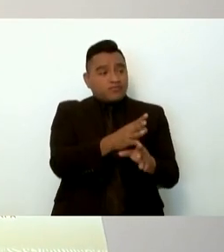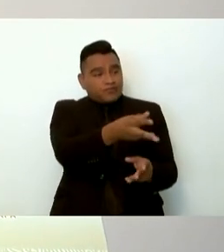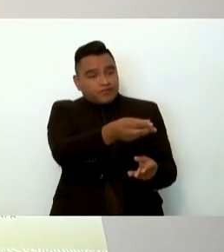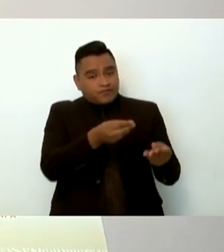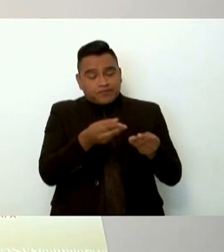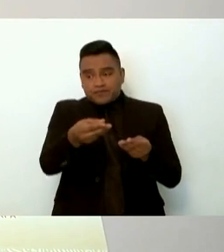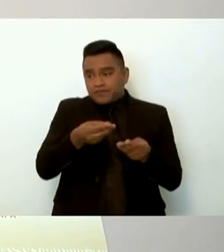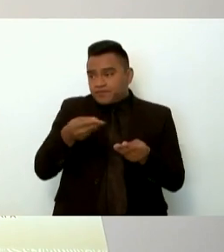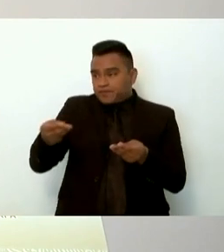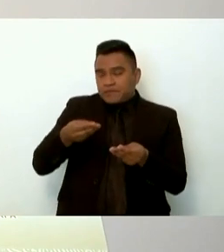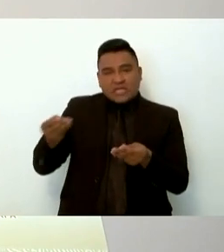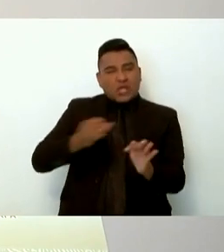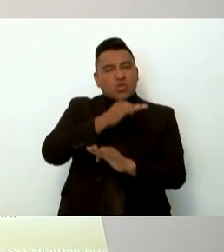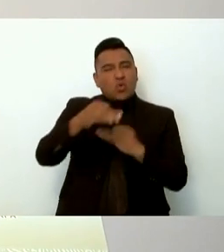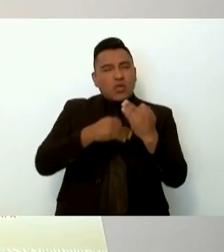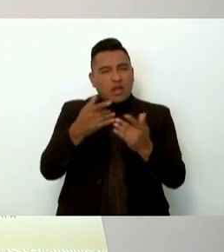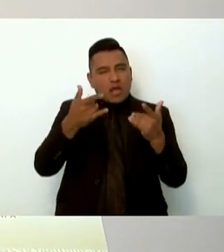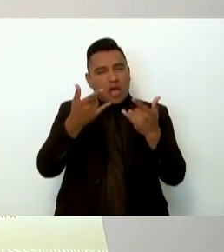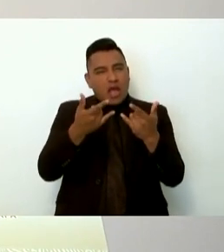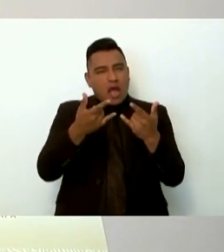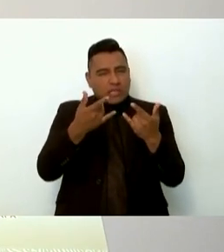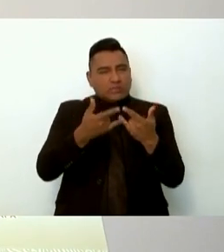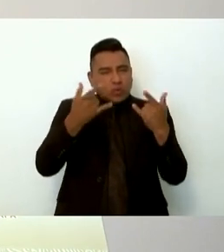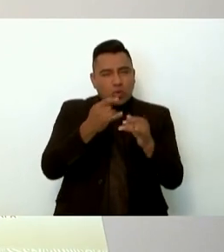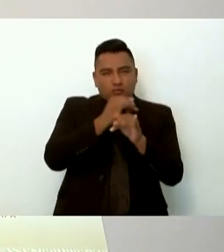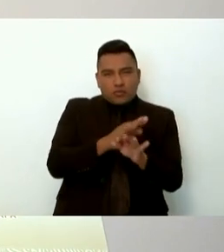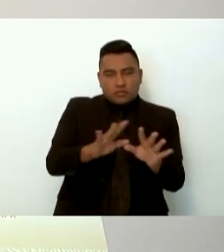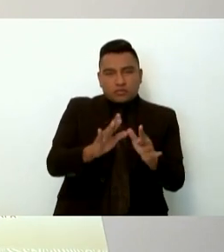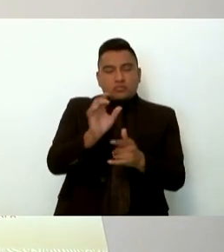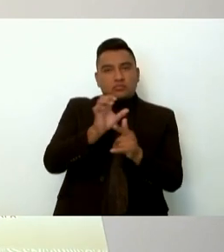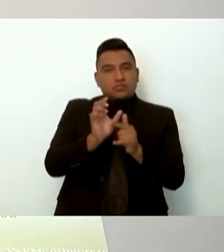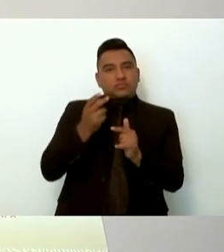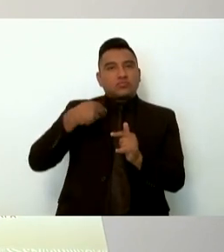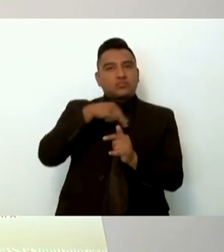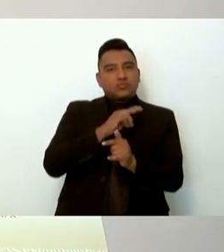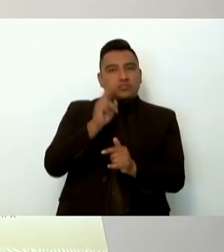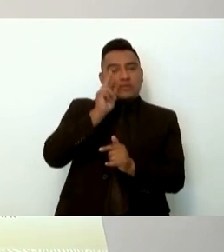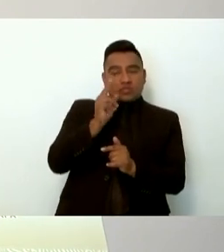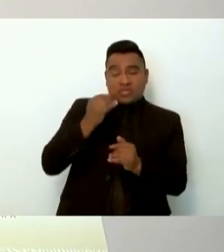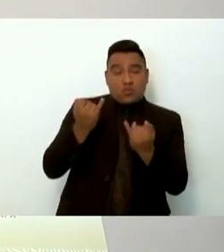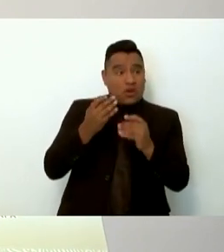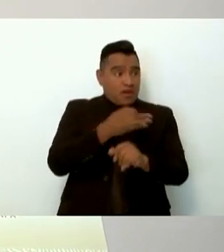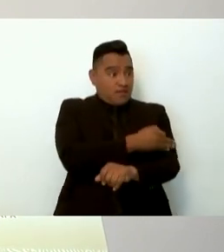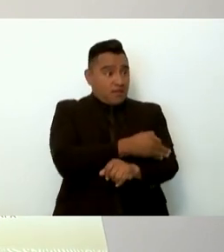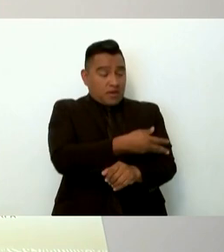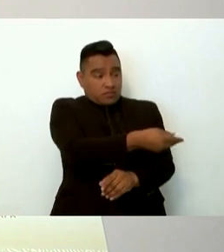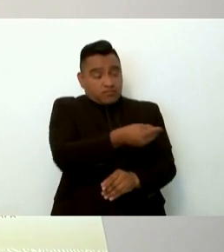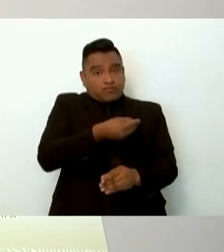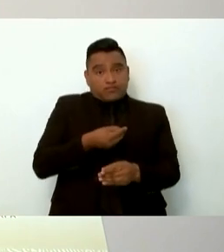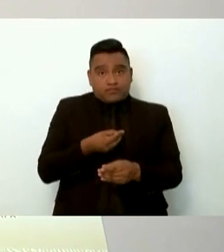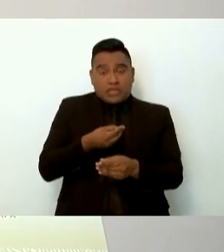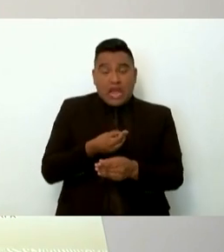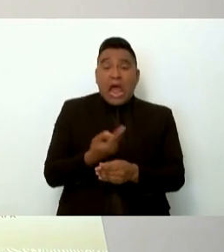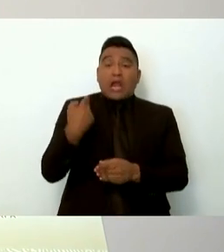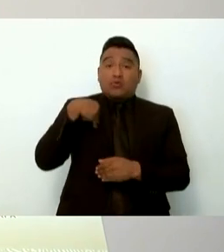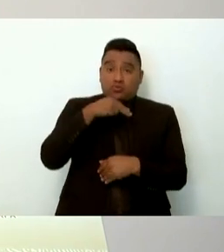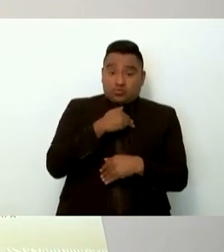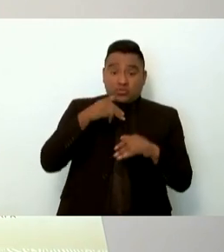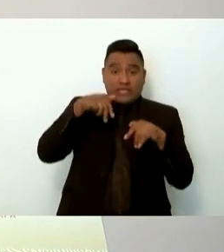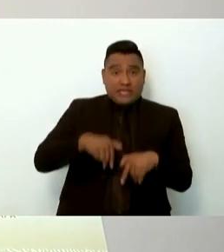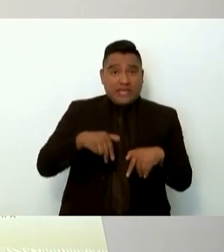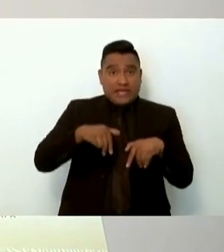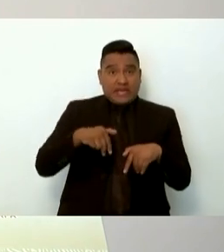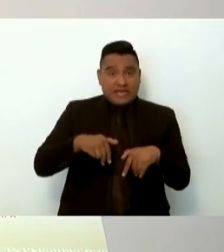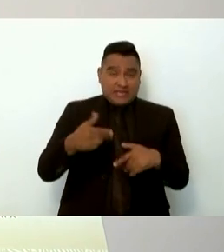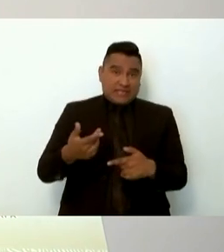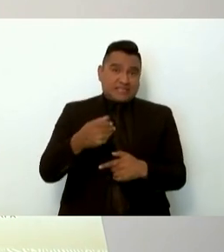evidencias que contamos, incluso aportados por la familia, a nosotros nos tocó hacer desde el Senado de la